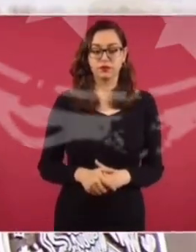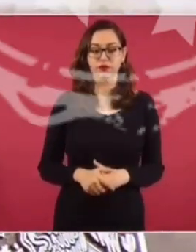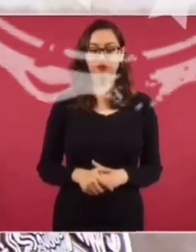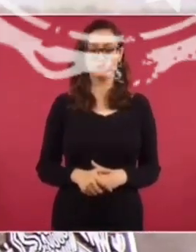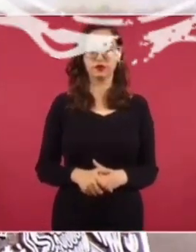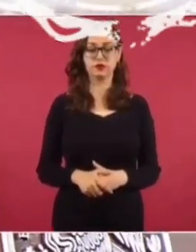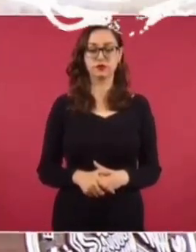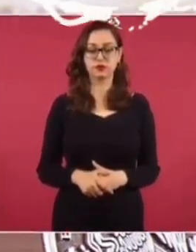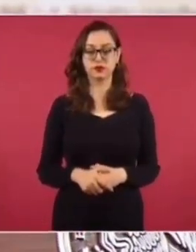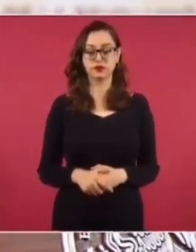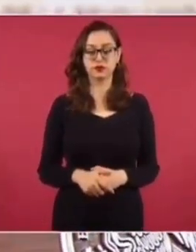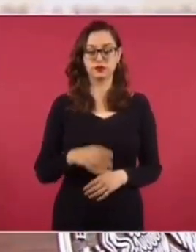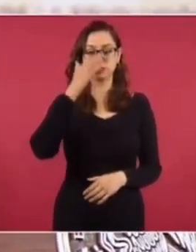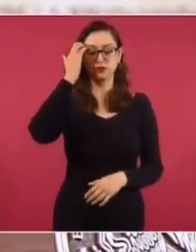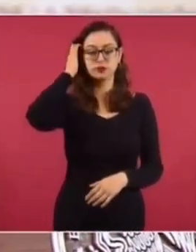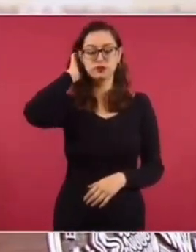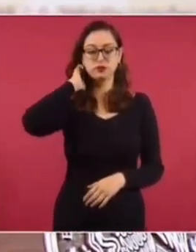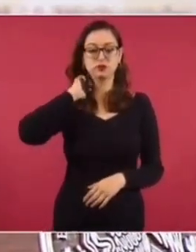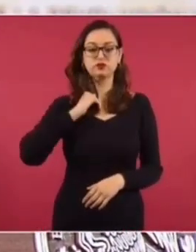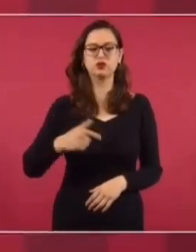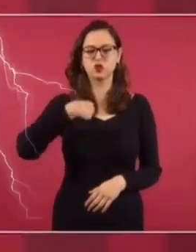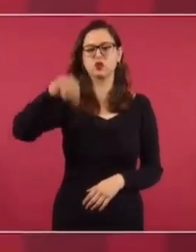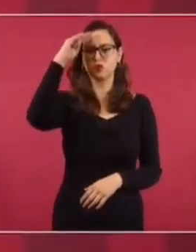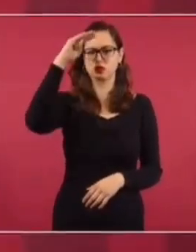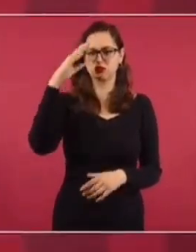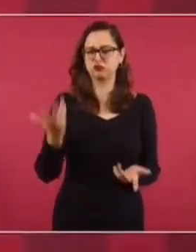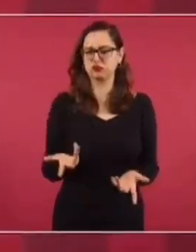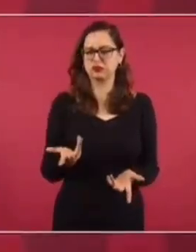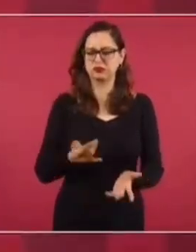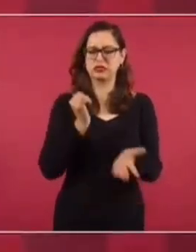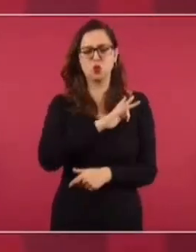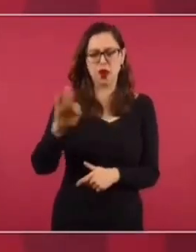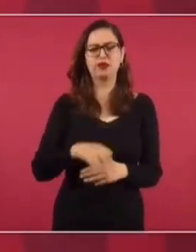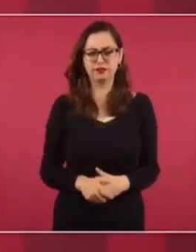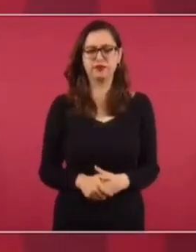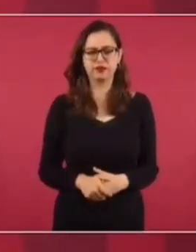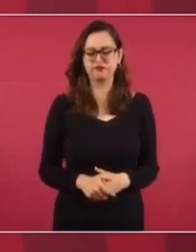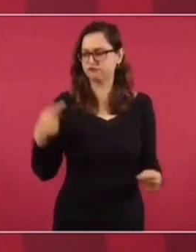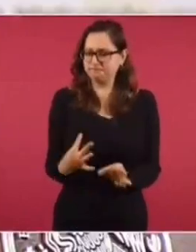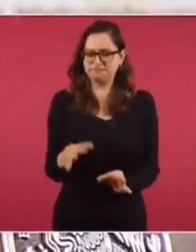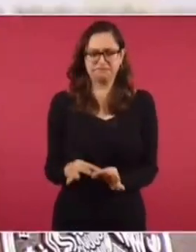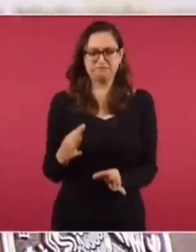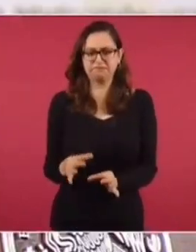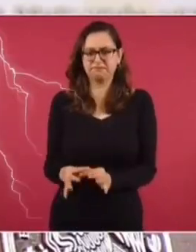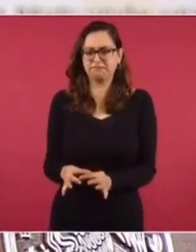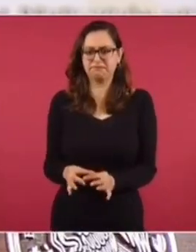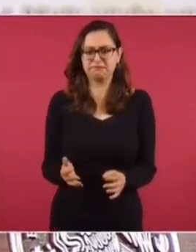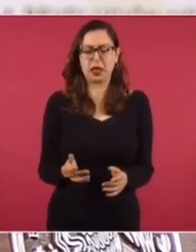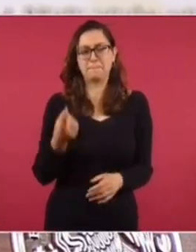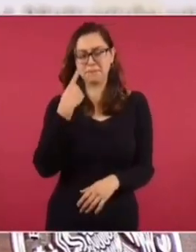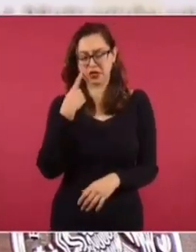Eso que vamos a poder detener la inflación, ya lo hemos hecho. Tomamos una medida que